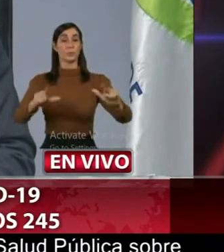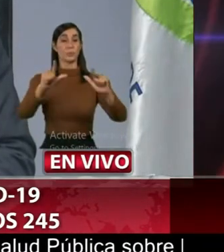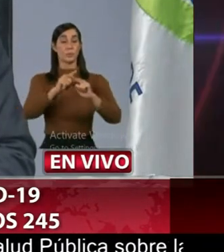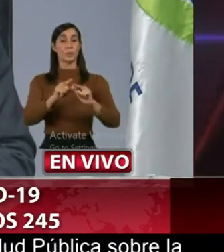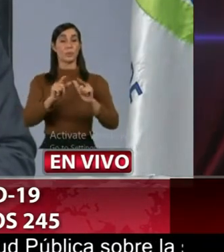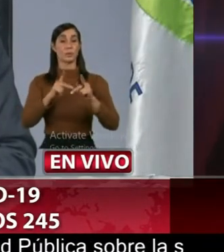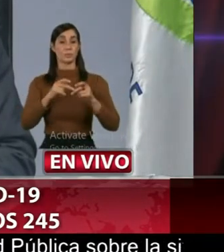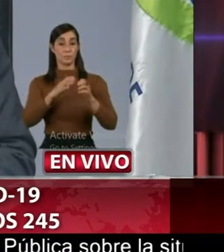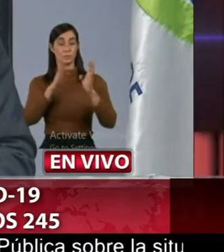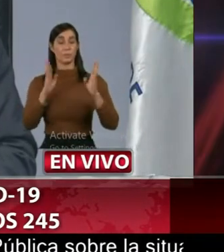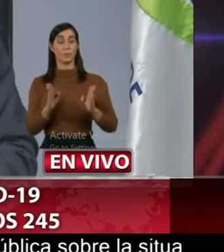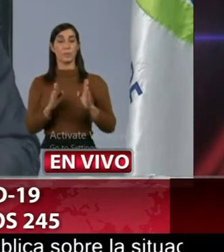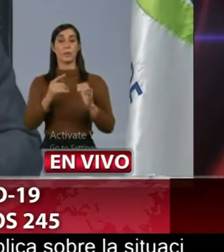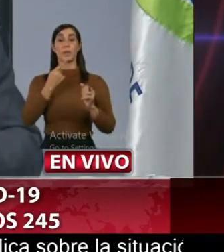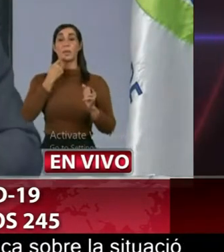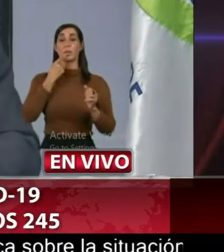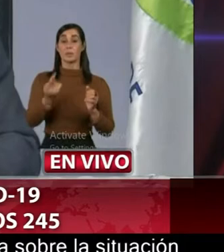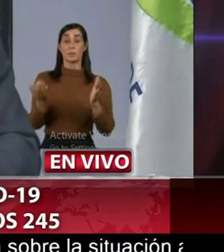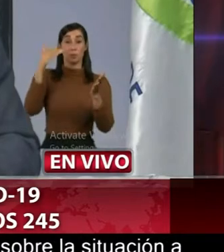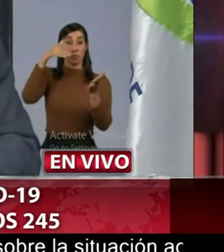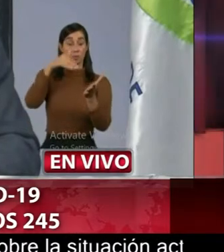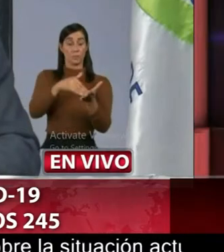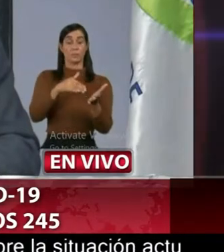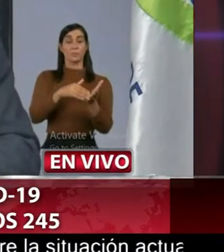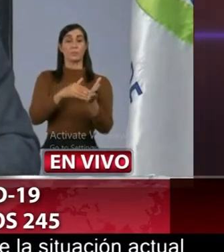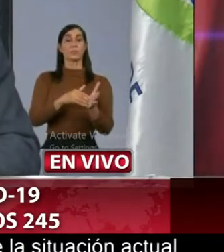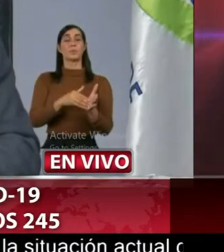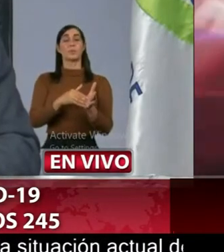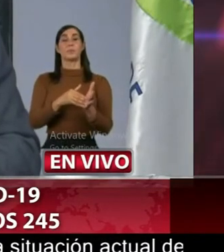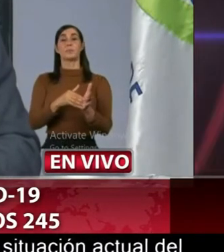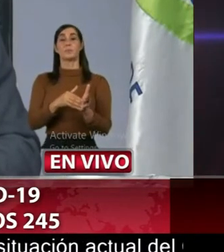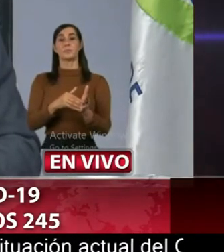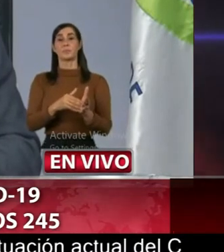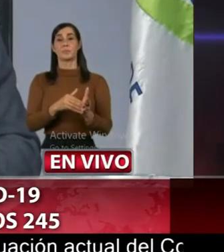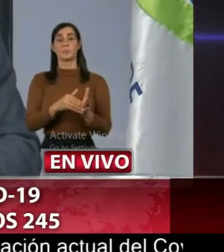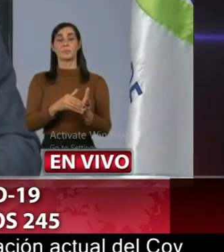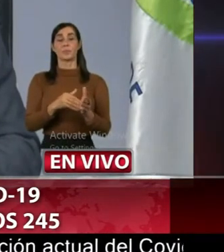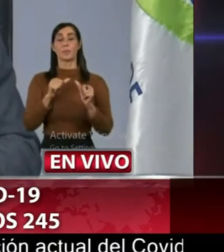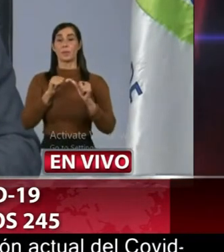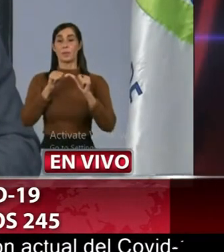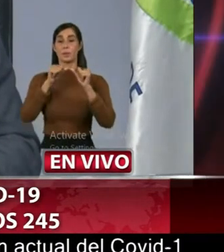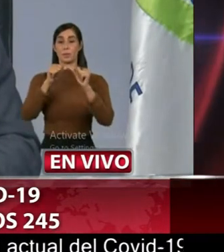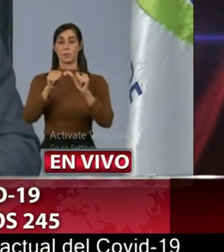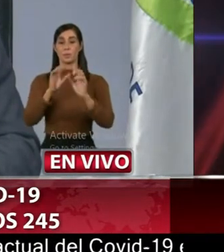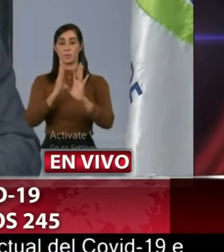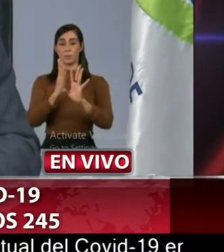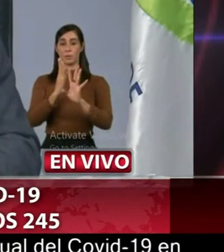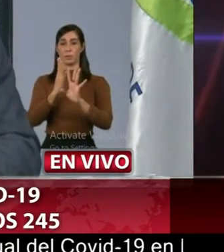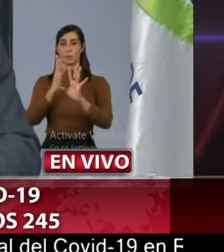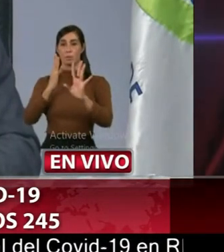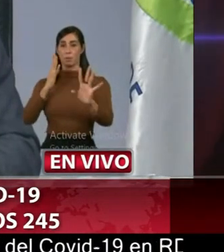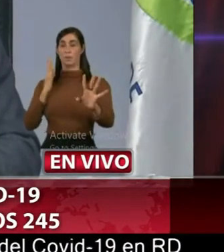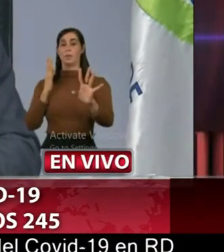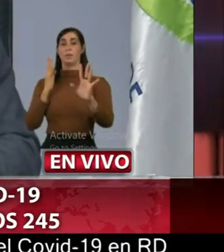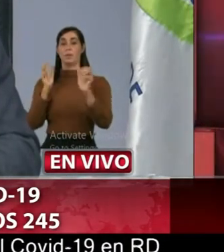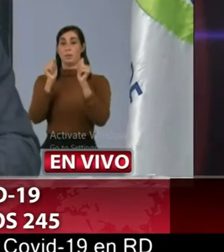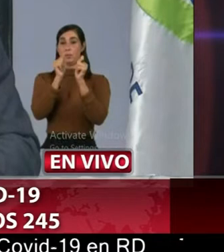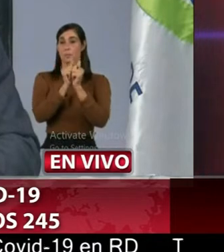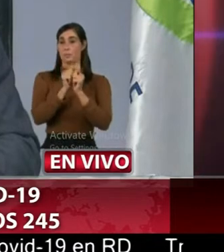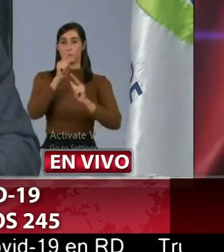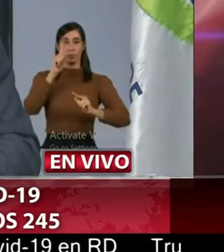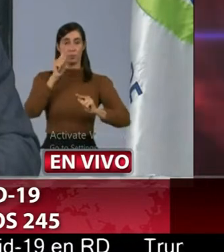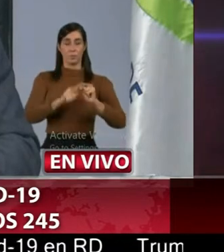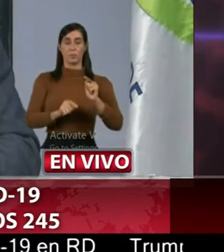ratificar la recomendación de el distanciamiento de las personas